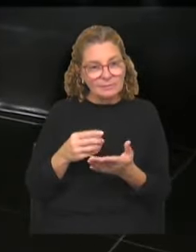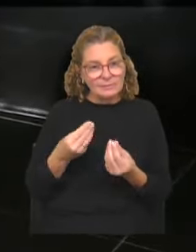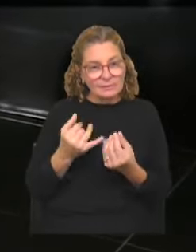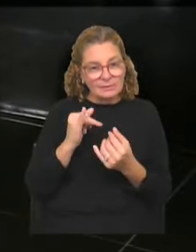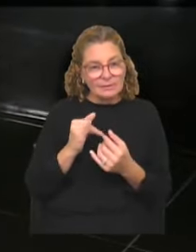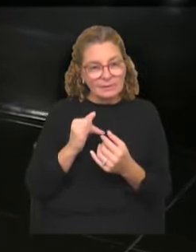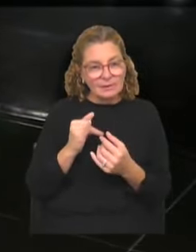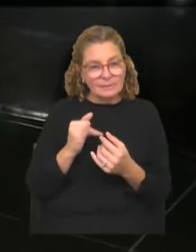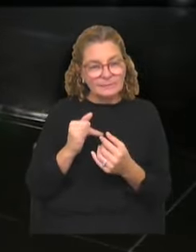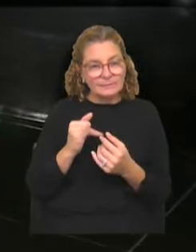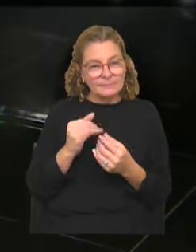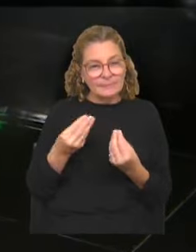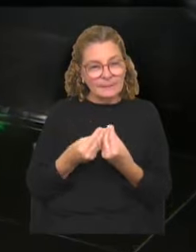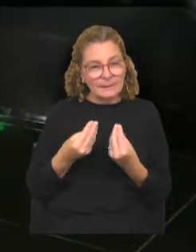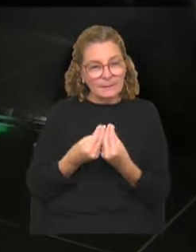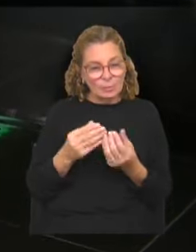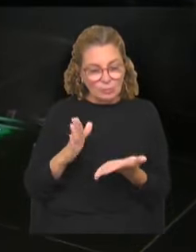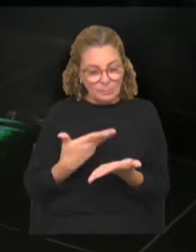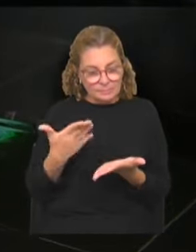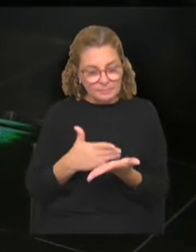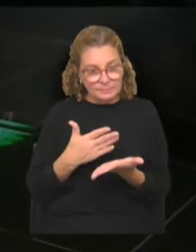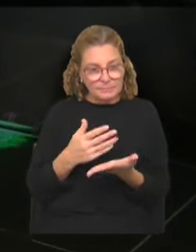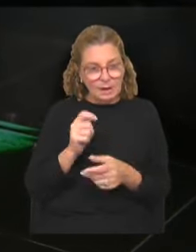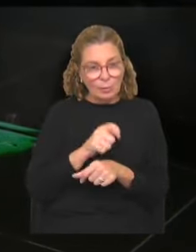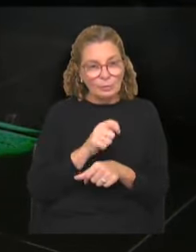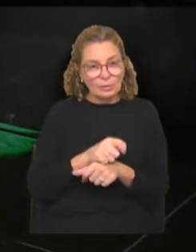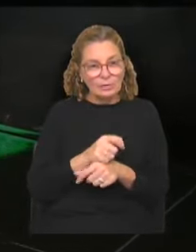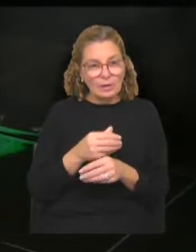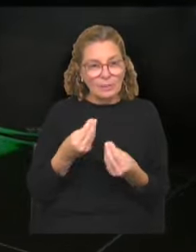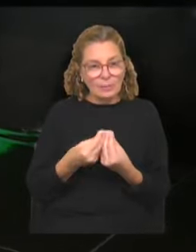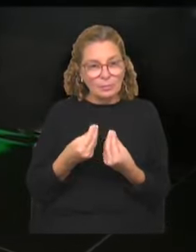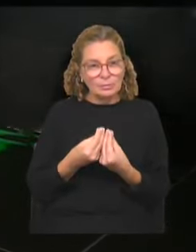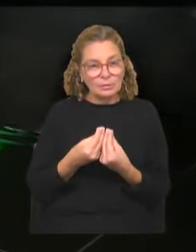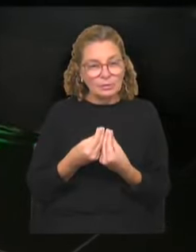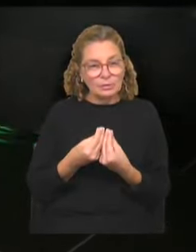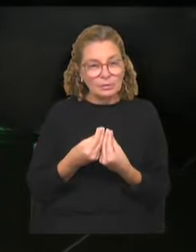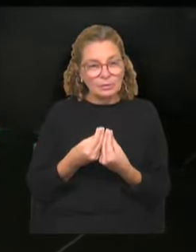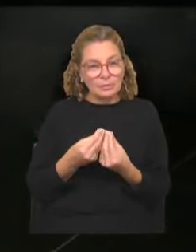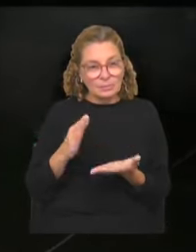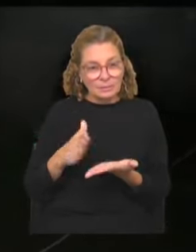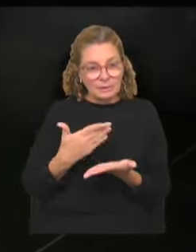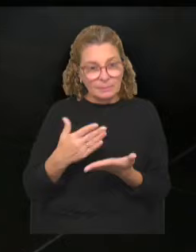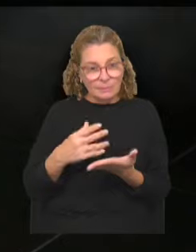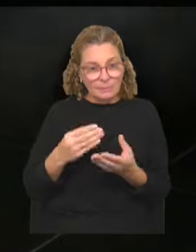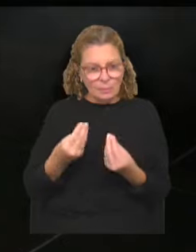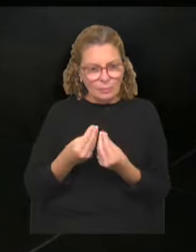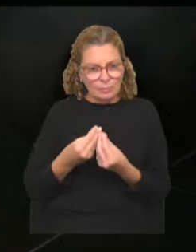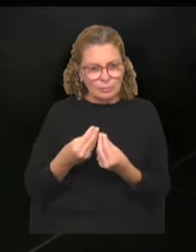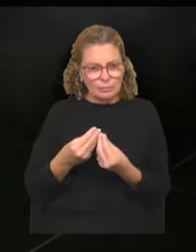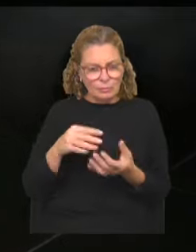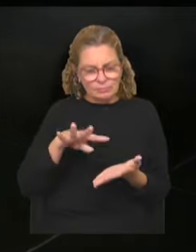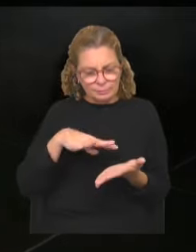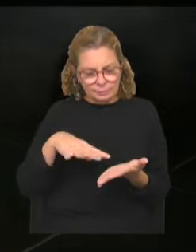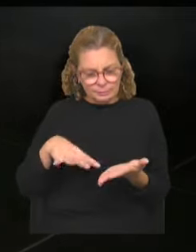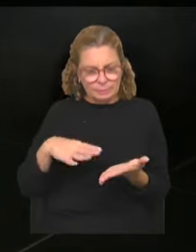Sí, hay mucho material. La justicia tiene... El periplo en la justicia ha sido muy largo, entonces hay mucho material que se